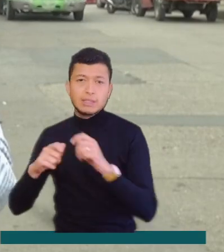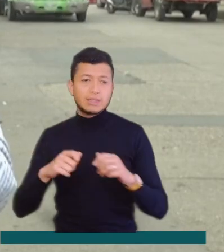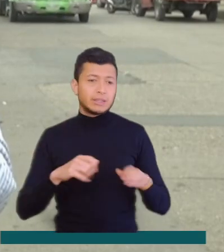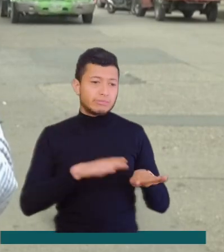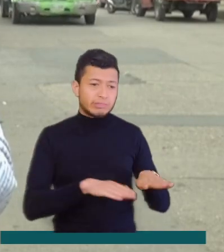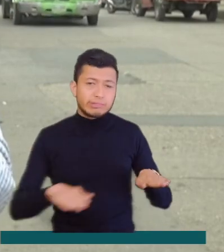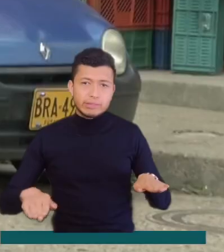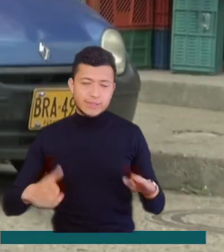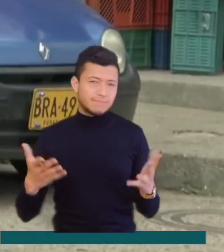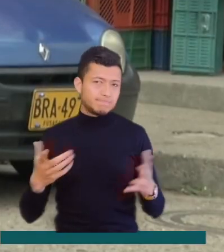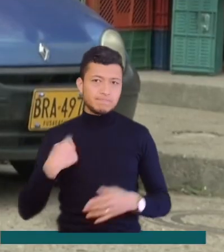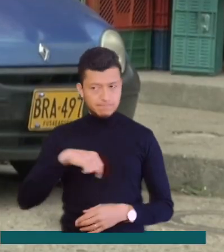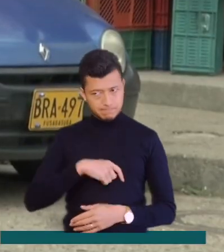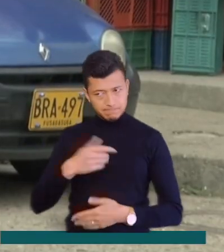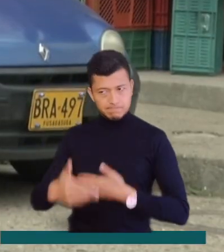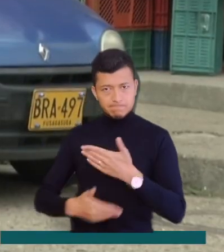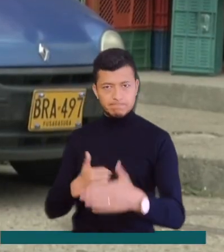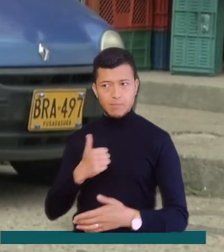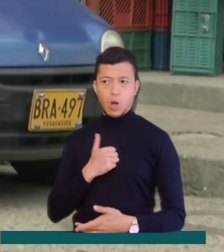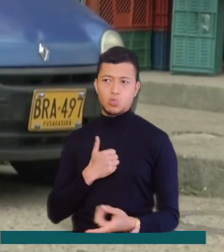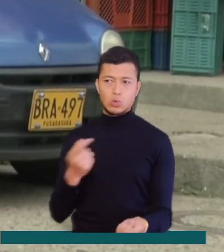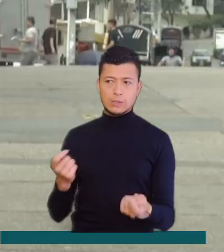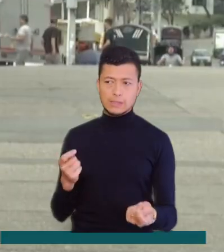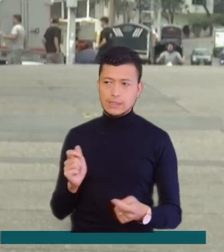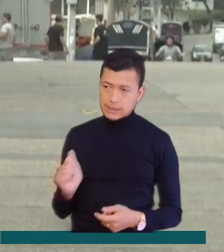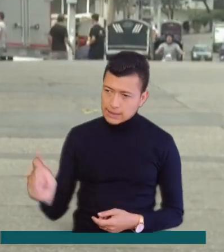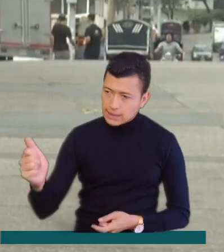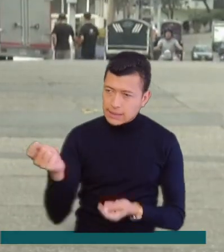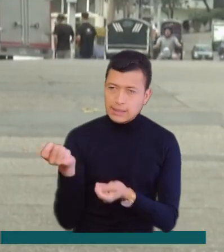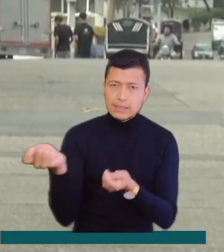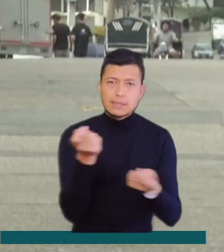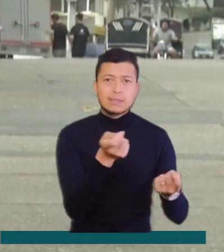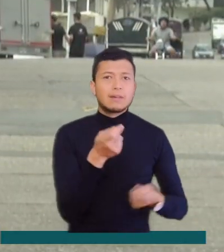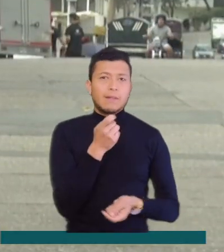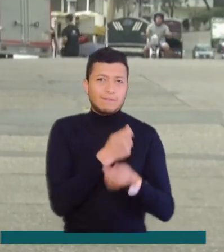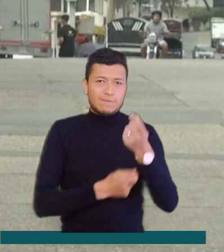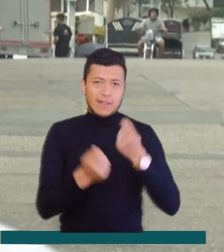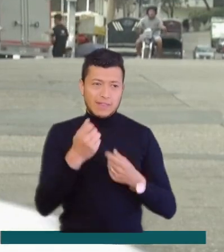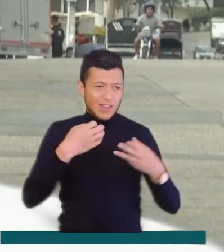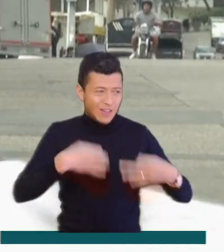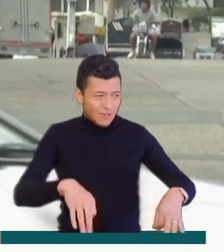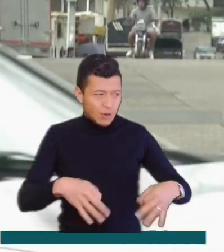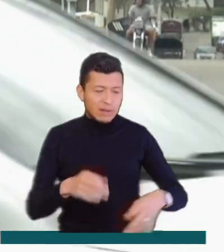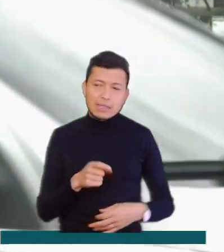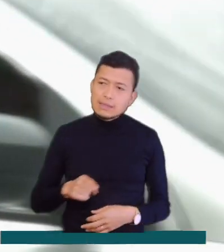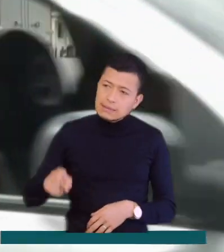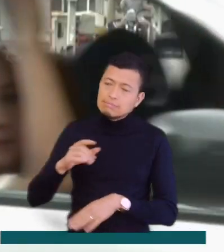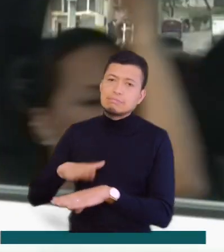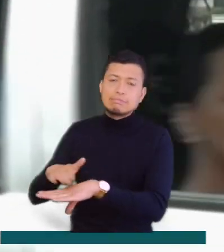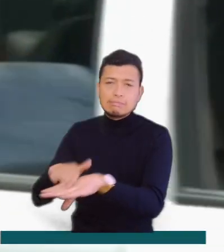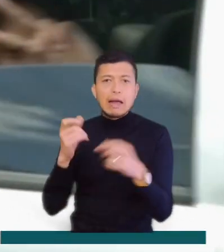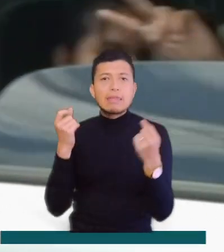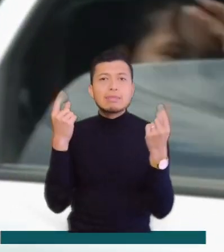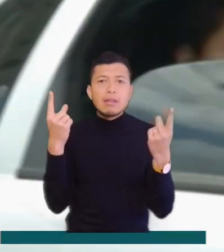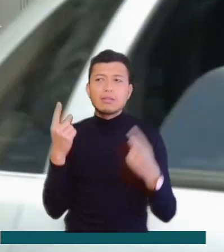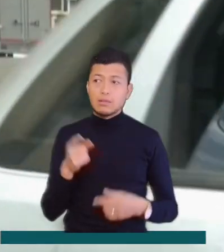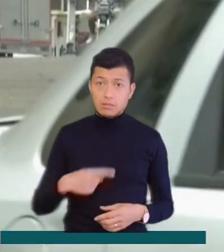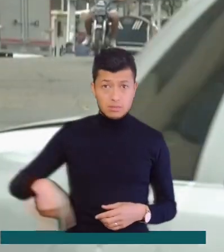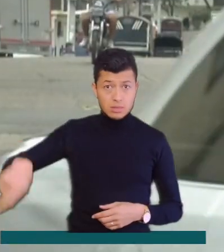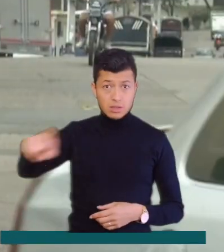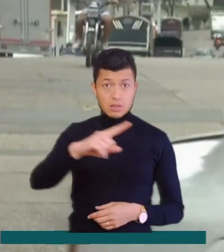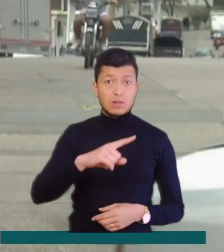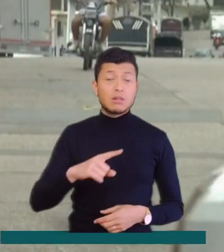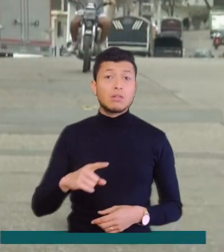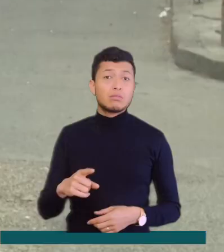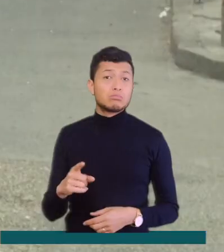quisimos hacer a través de estos procesos de autorregulación era que los vendedores informales entendieran que no se